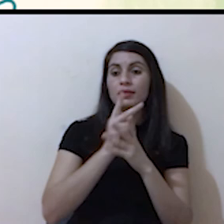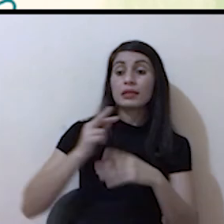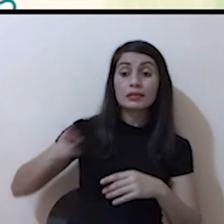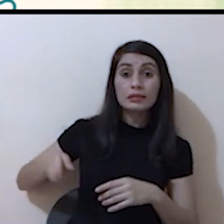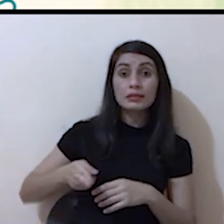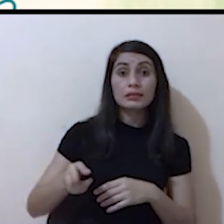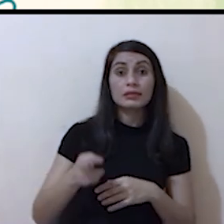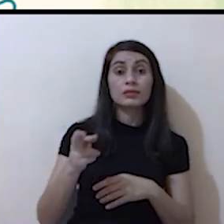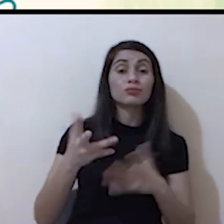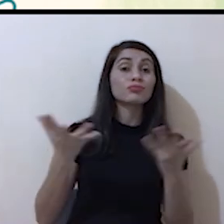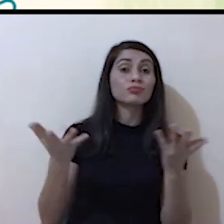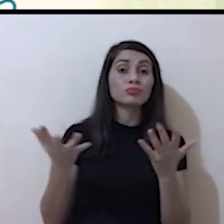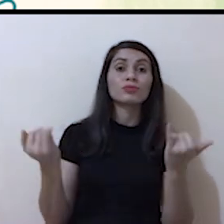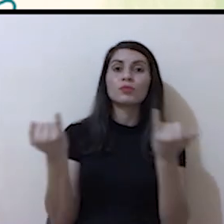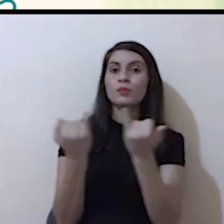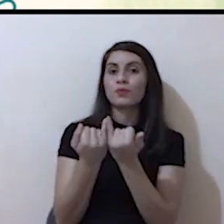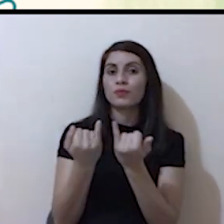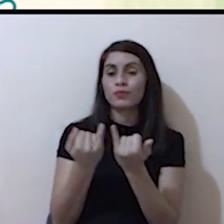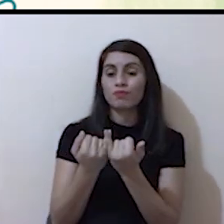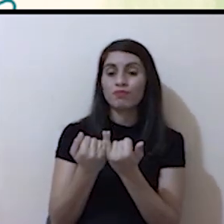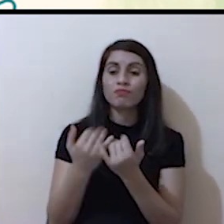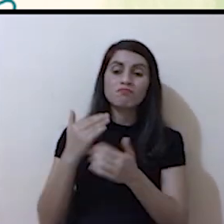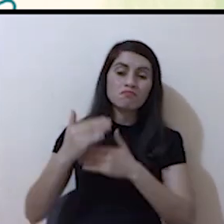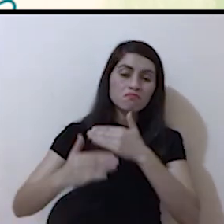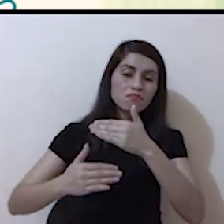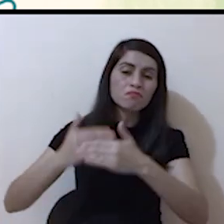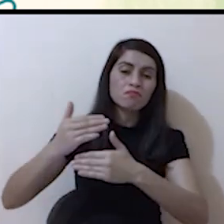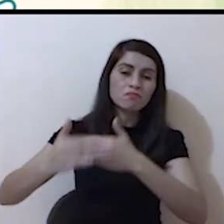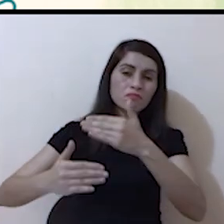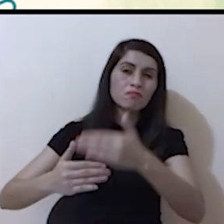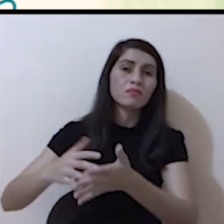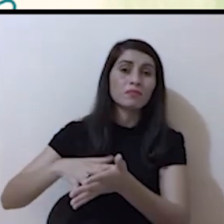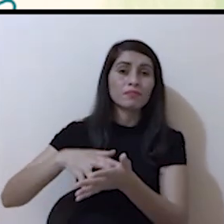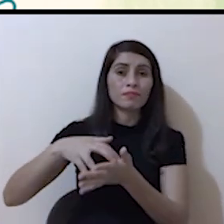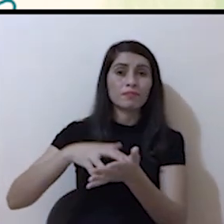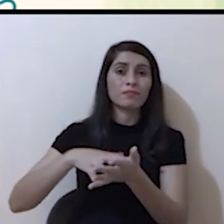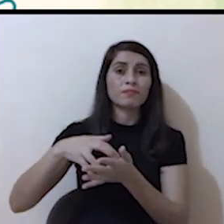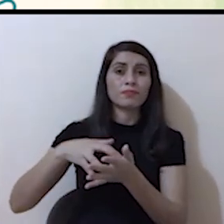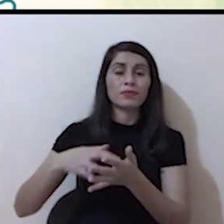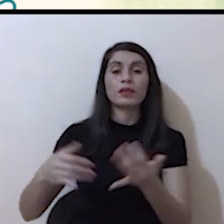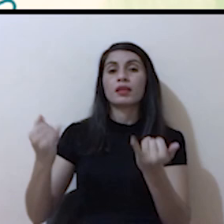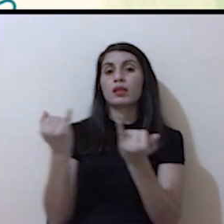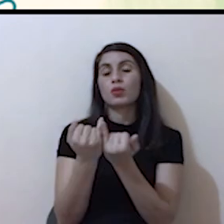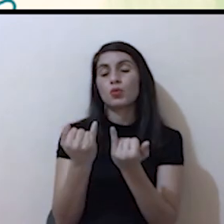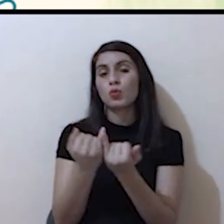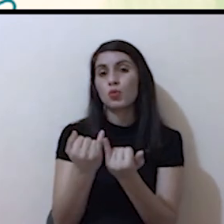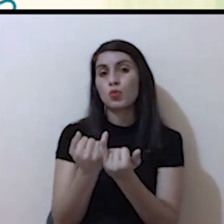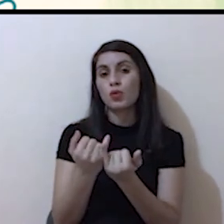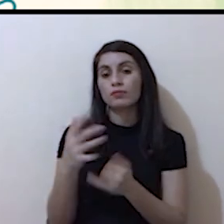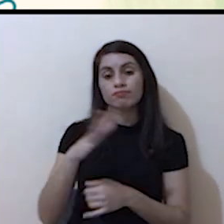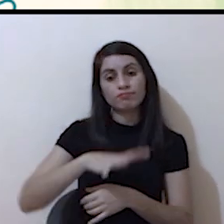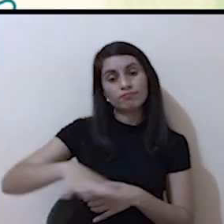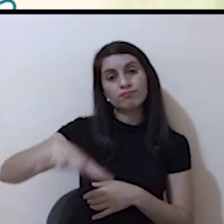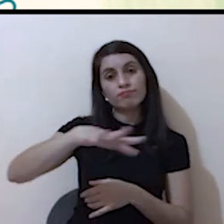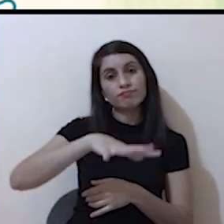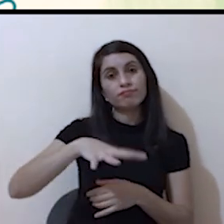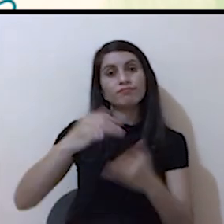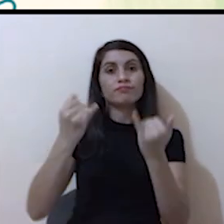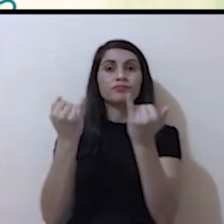van teniendo un deterioro hasta que muere. La destrucción de ecosistemas acuáticos